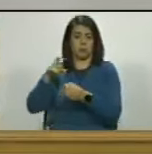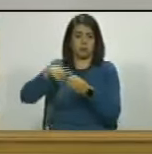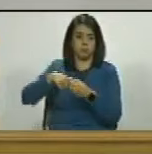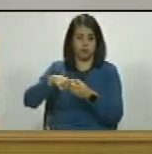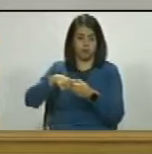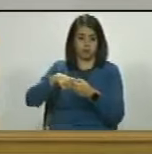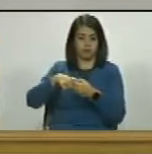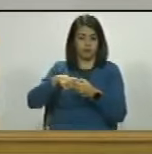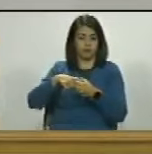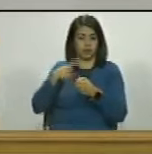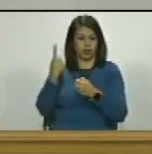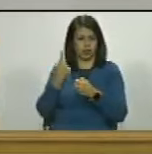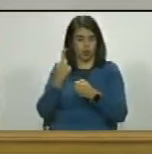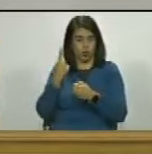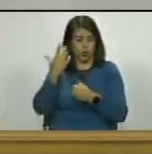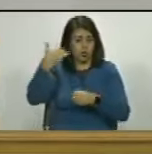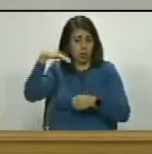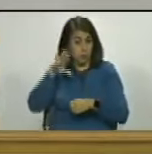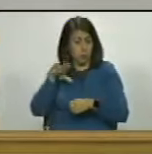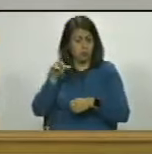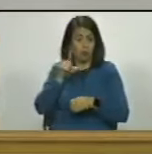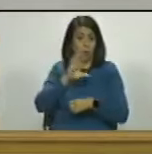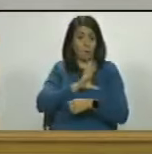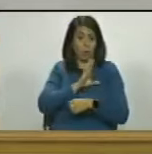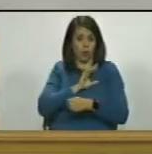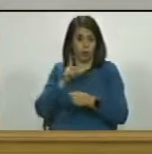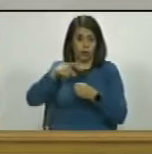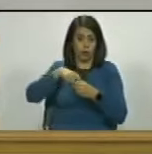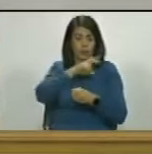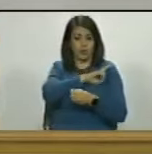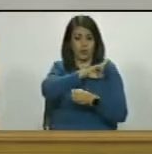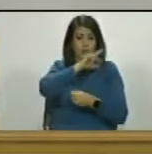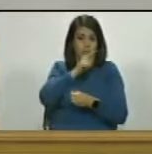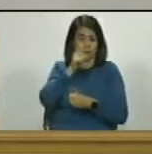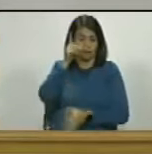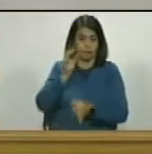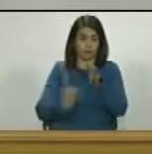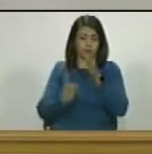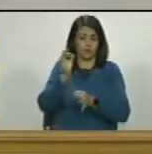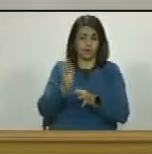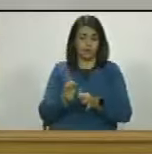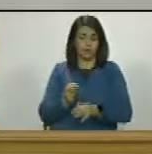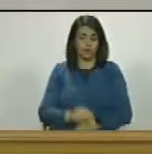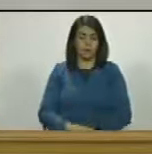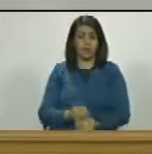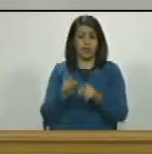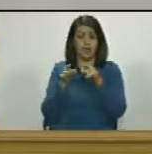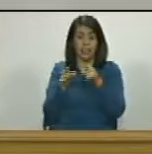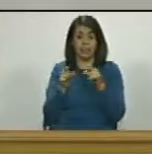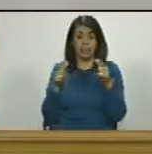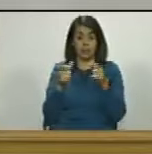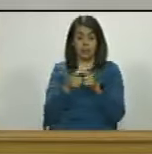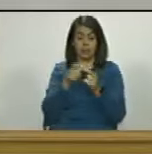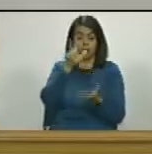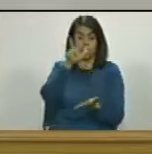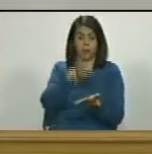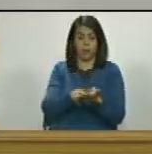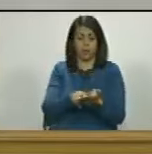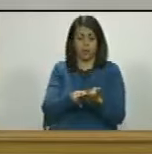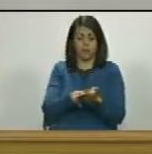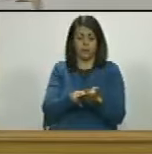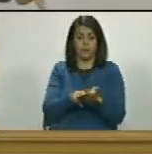no, no solamente no es supuestamente pertenece a la directiva del partido de primera justicia y ese partido aprobó